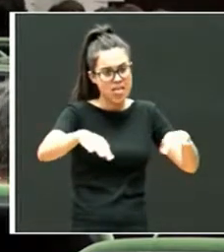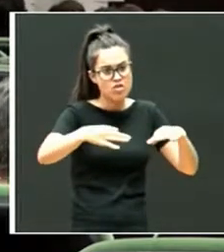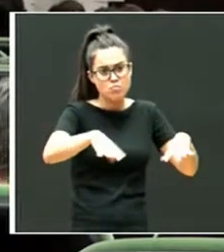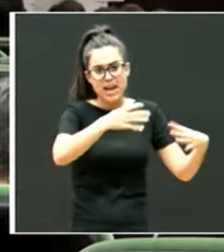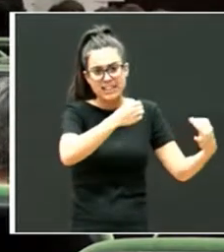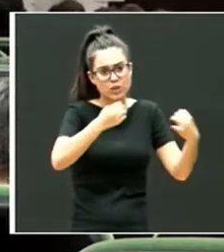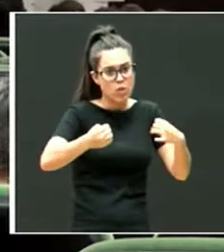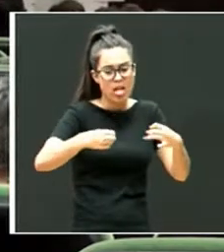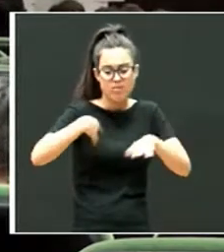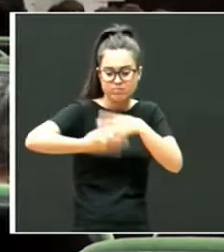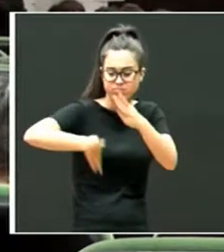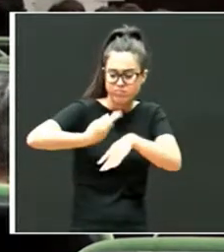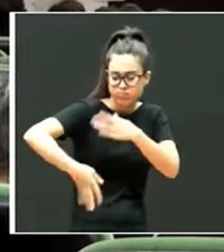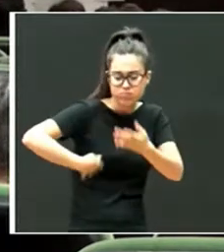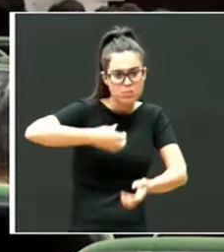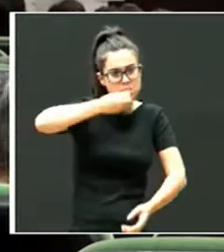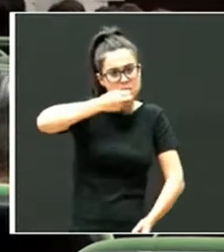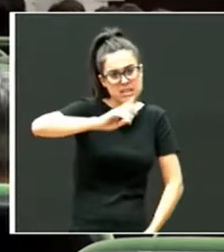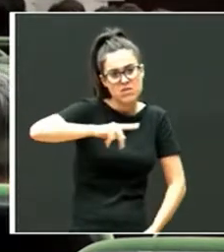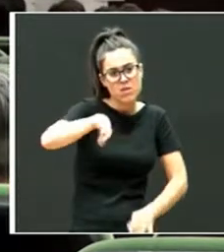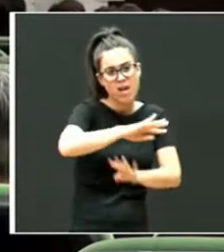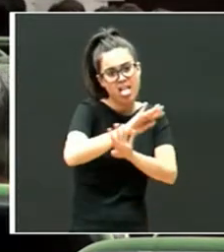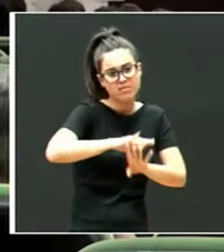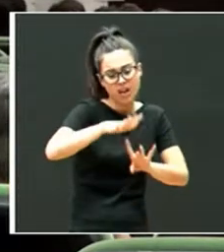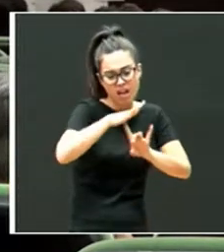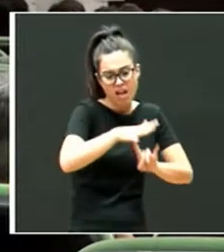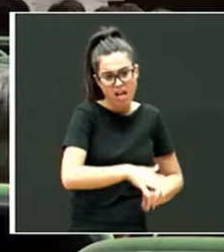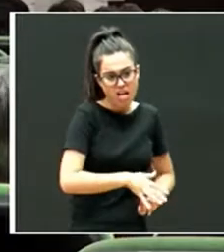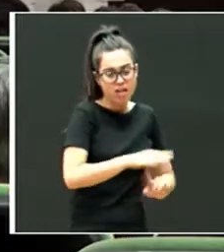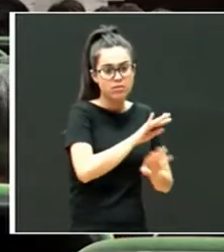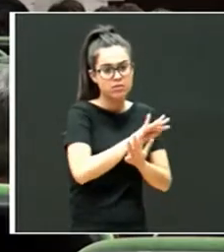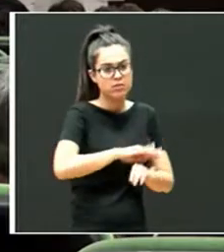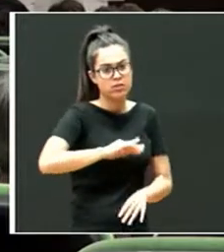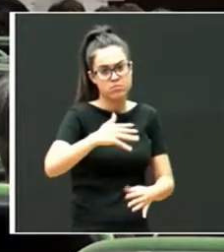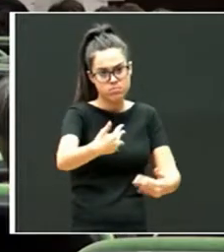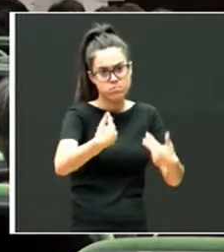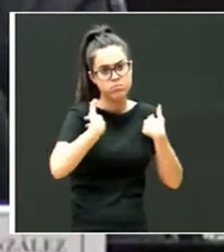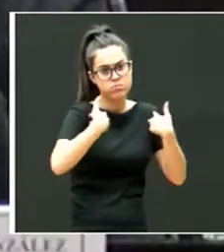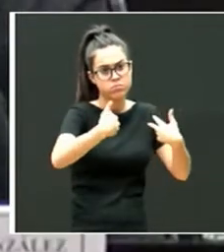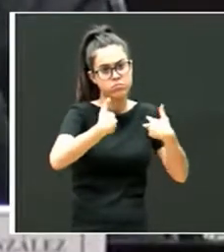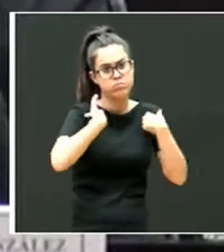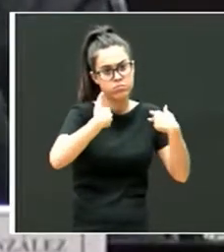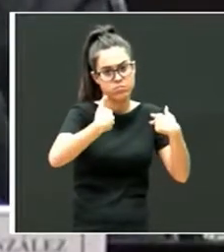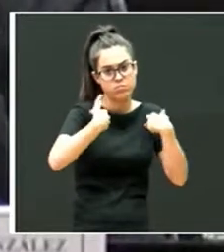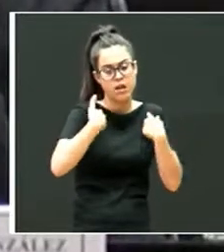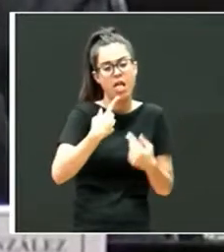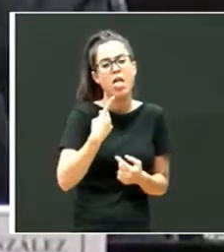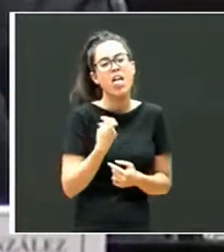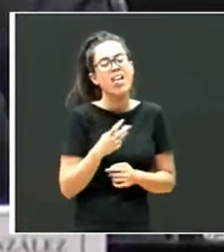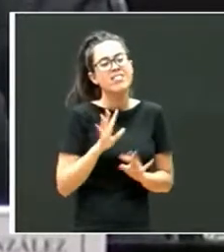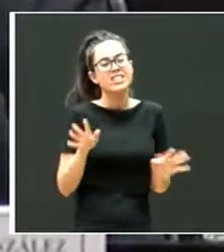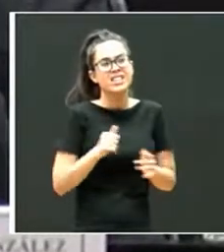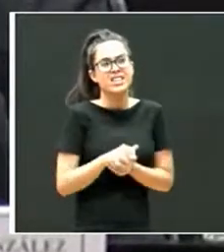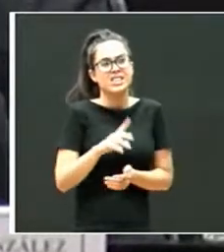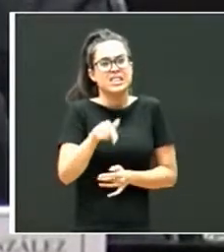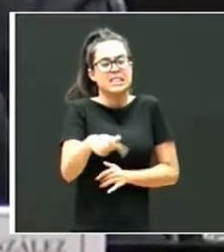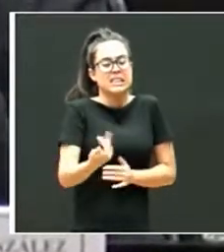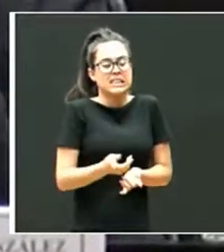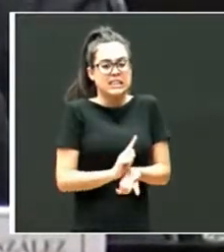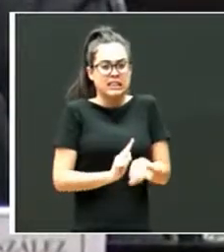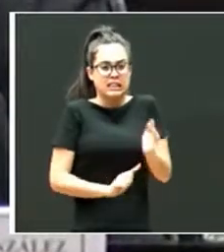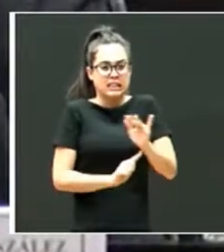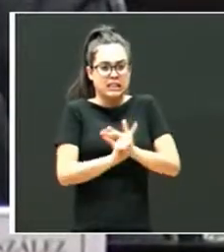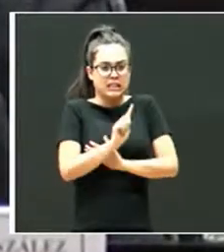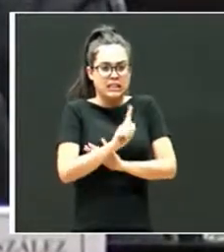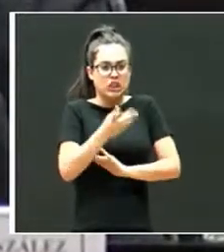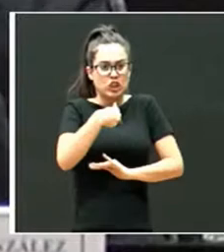etc., pues han dejado ahí una huella, un daño que muchas veces es difícil de reparar, por muchos recursos y mucho